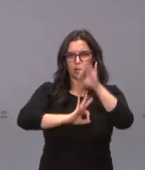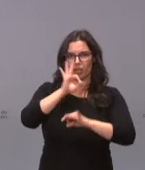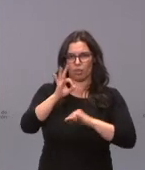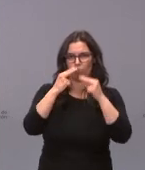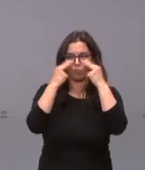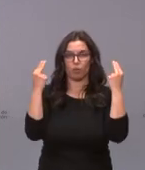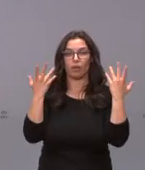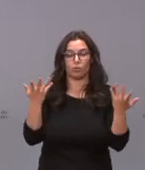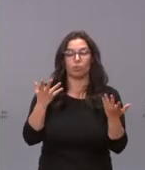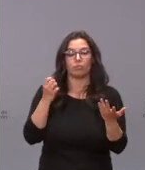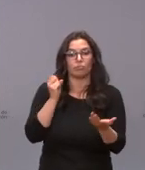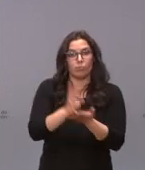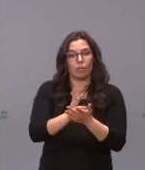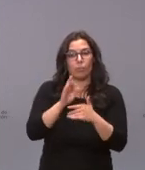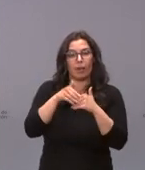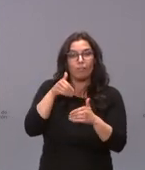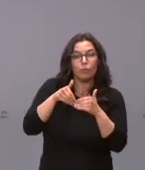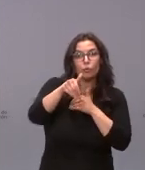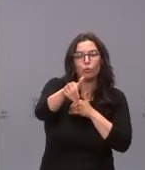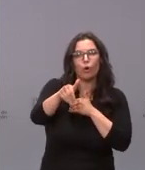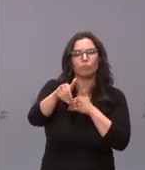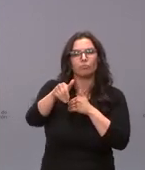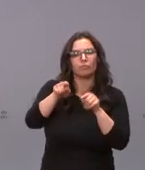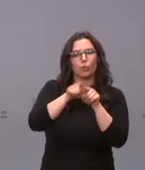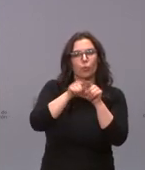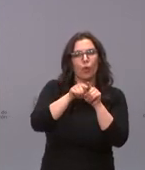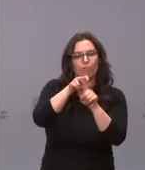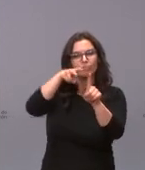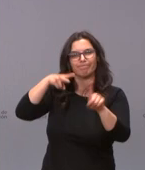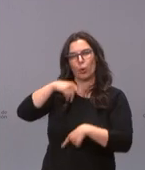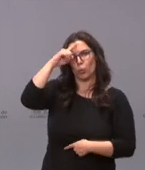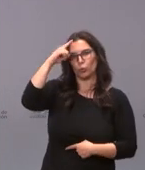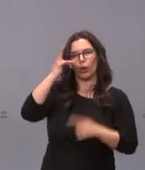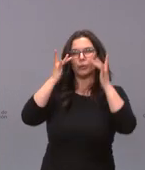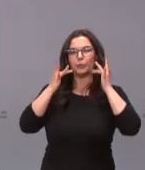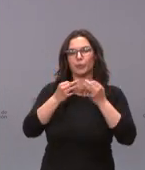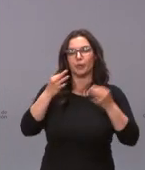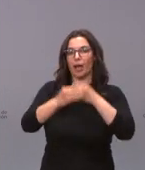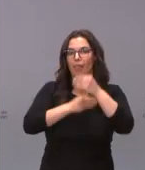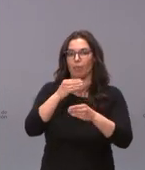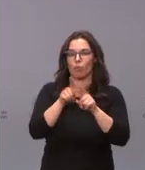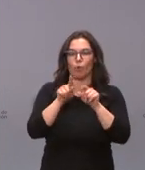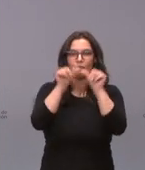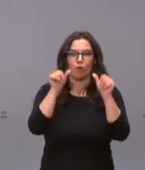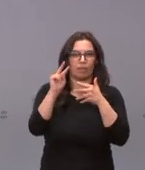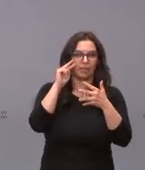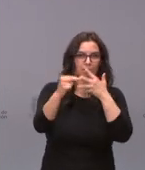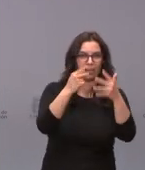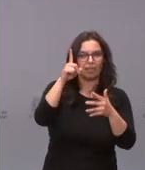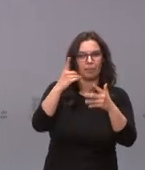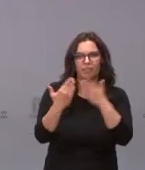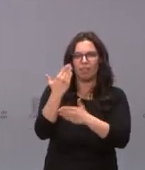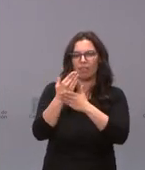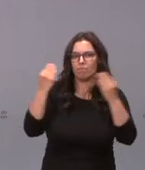Apostamos, por tanto, por mirar a ese futuro con una nueva cultura de la integridad y lo hacemos con transparencia y con la decidida voluntad de mejorar día a día